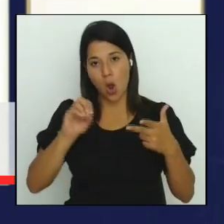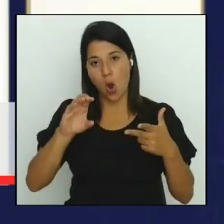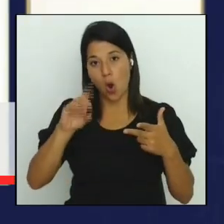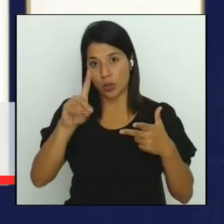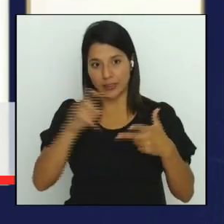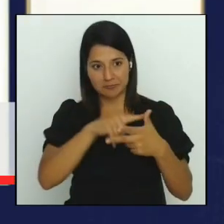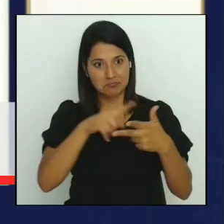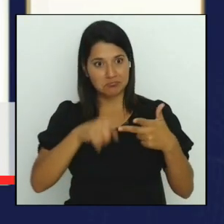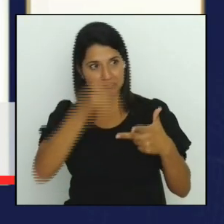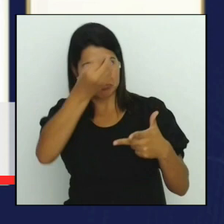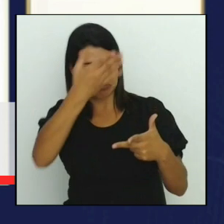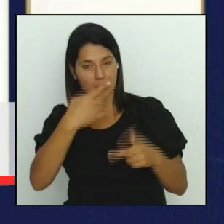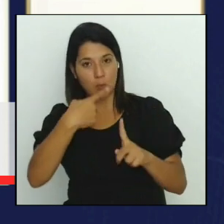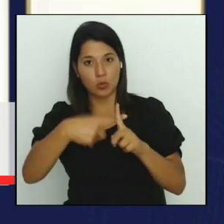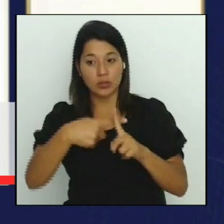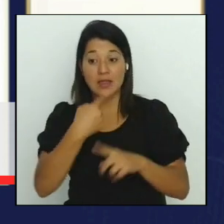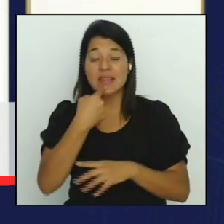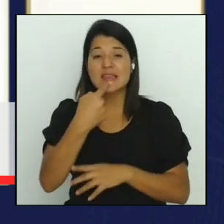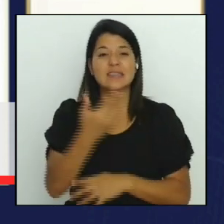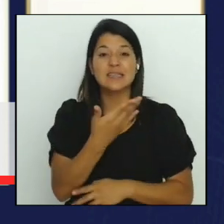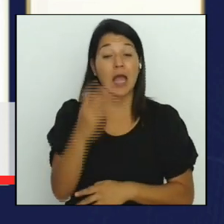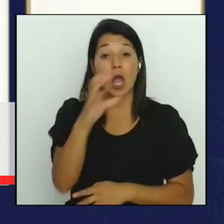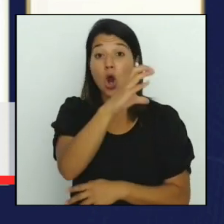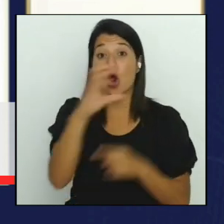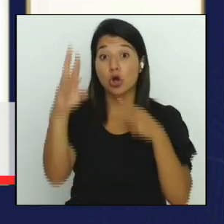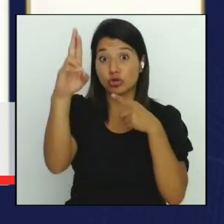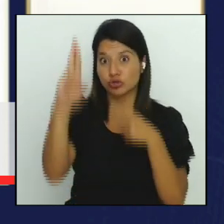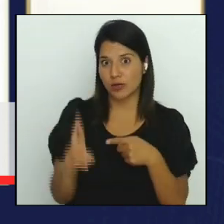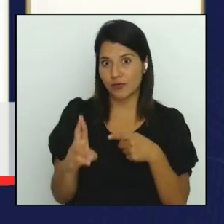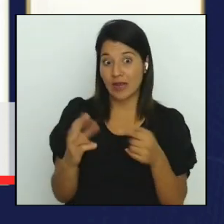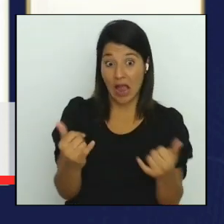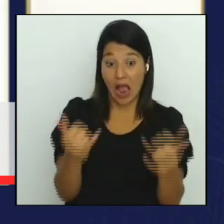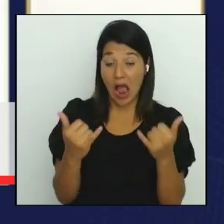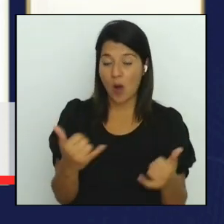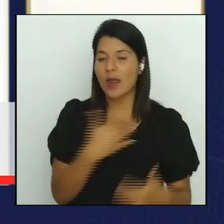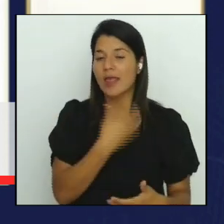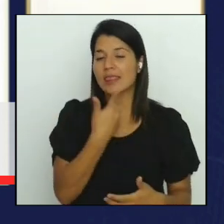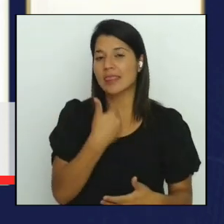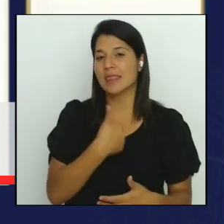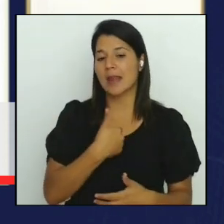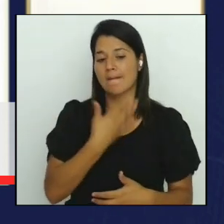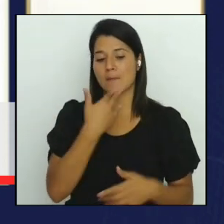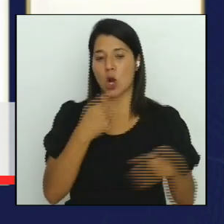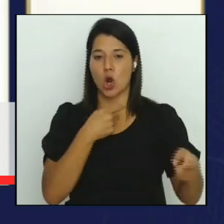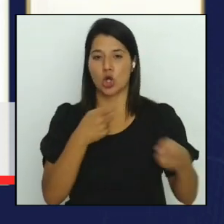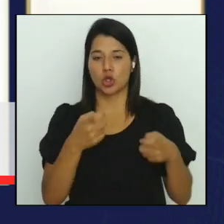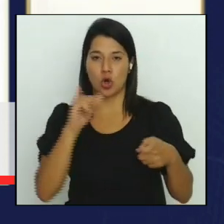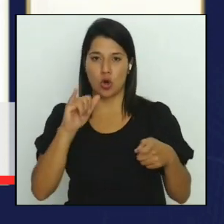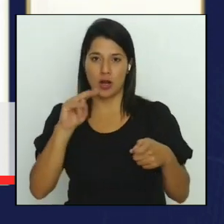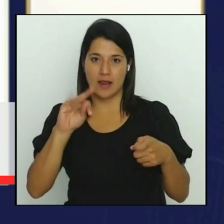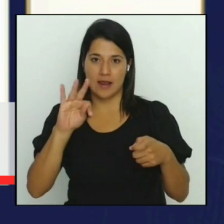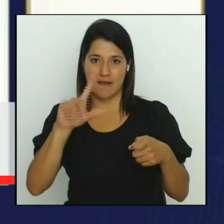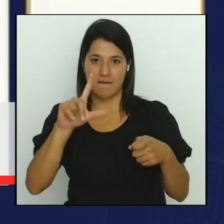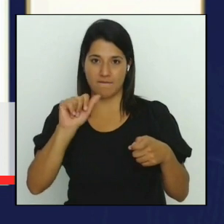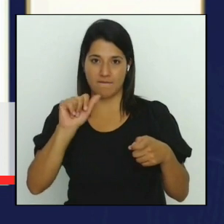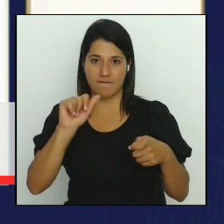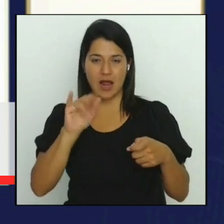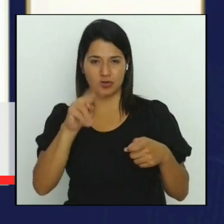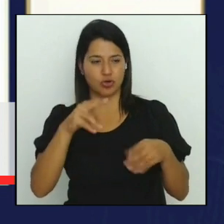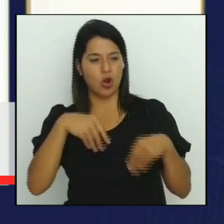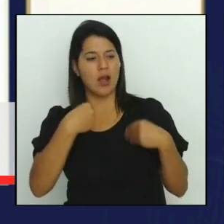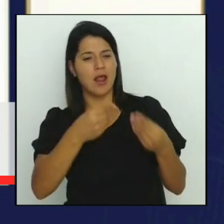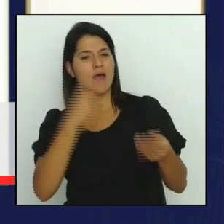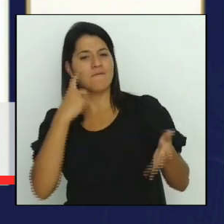Costa Rica es el que mejor controla la inflación, le da el premio como el que mejor controla la inflación